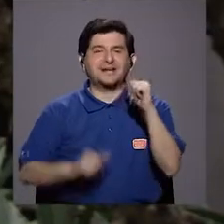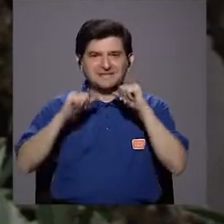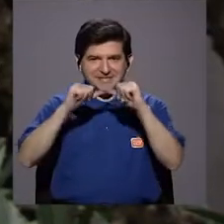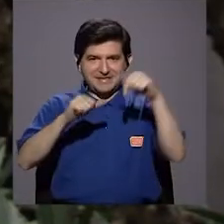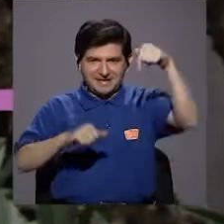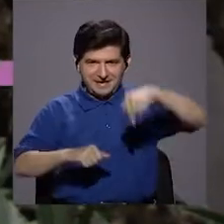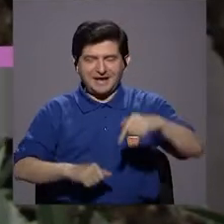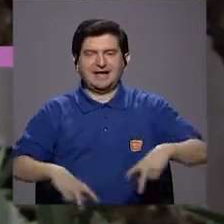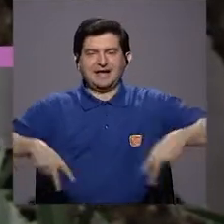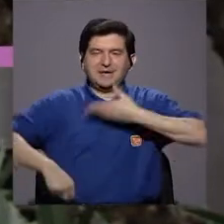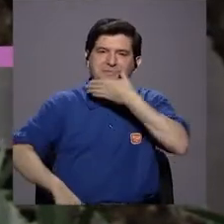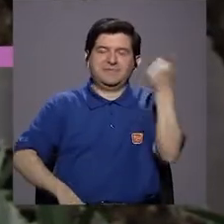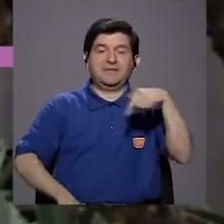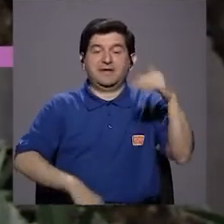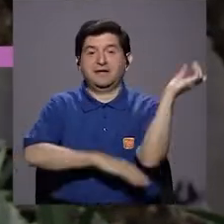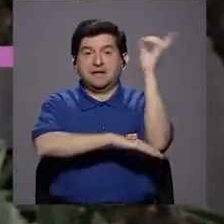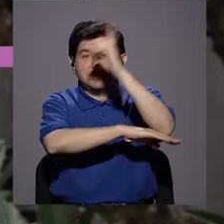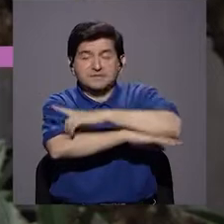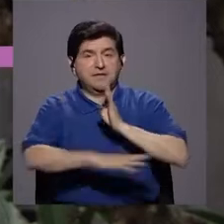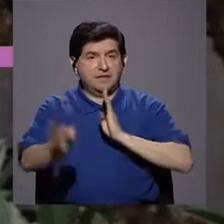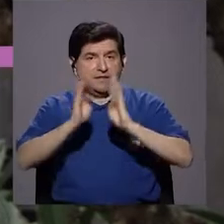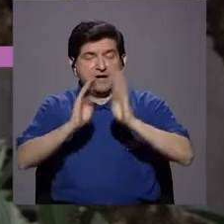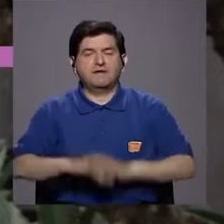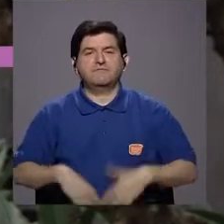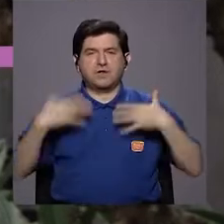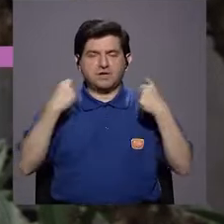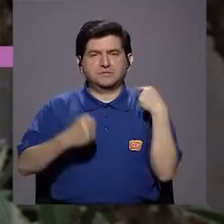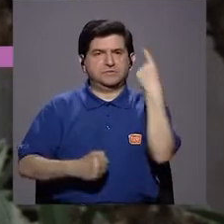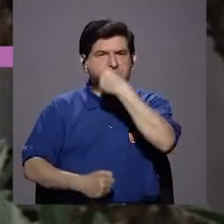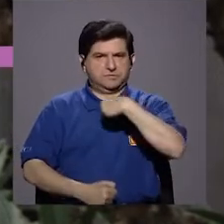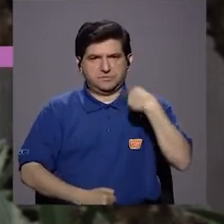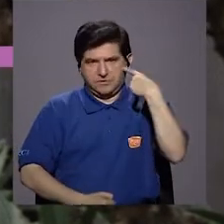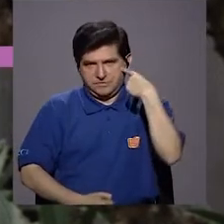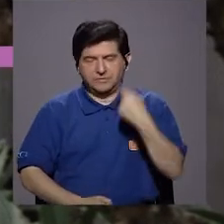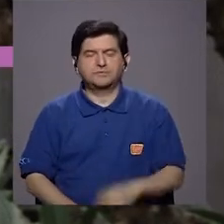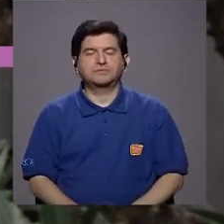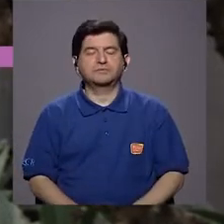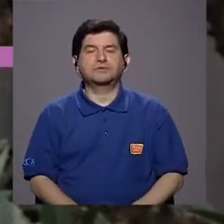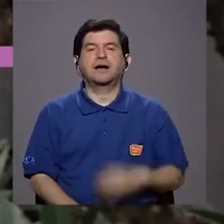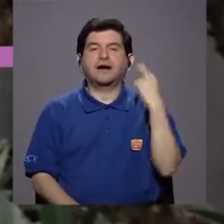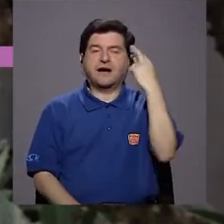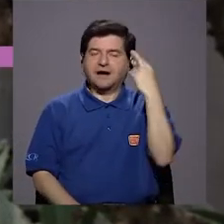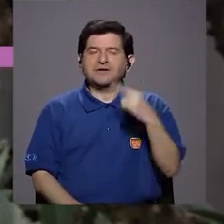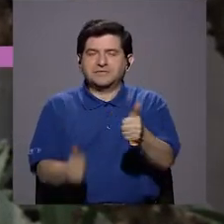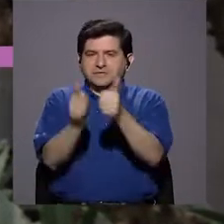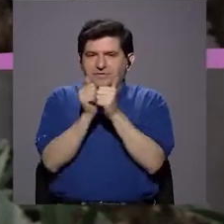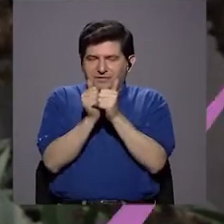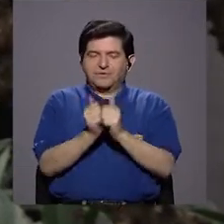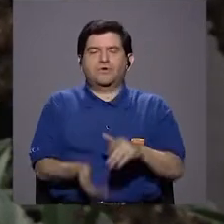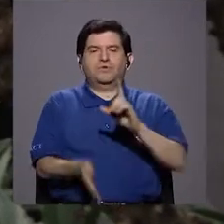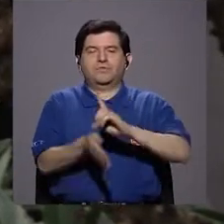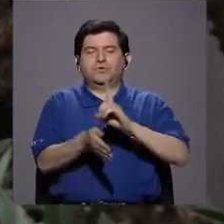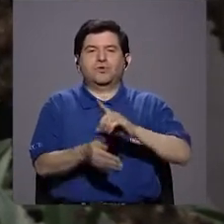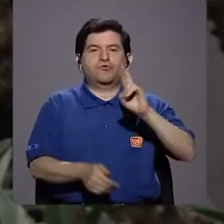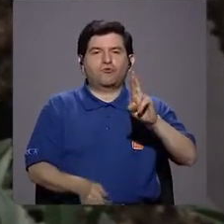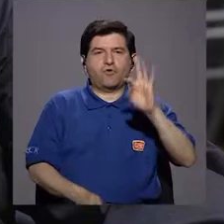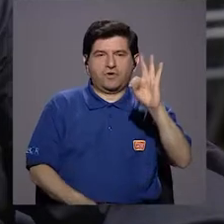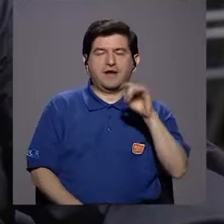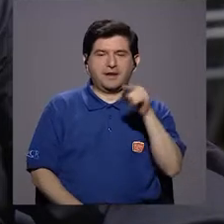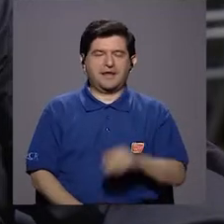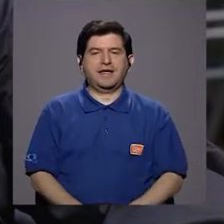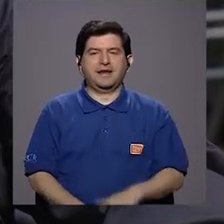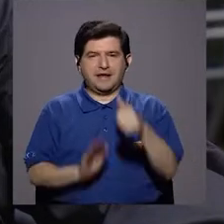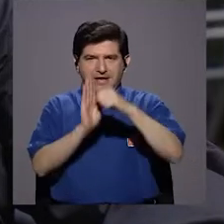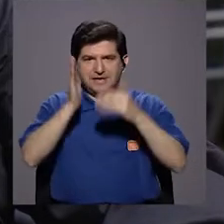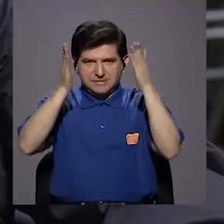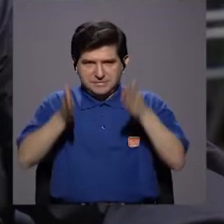Gracias por continuar con nosotros en Vivir Mejor el día de hoy, conversando acerca de la salud bucodental. Y para ello nos acompaña el doctor Ronald Torres.